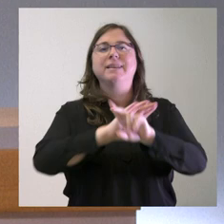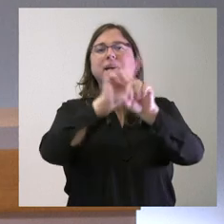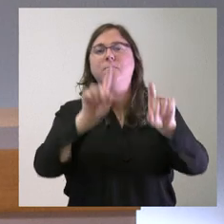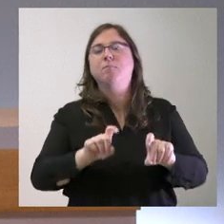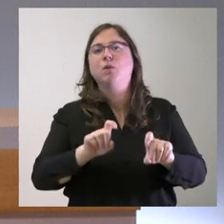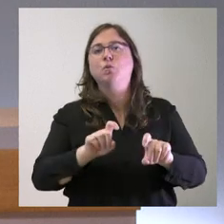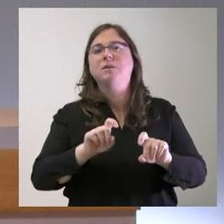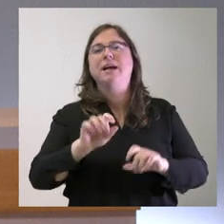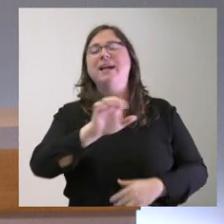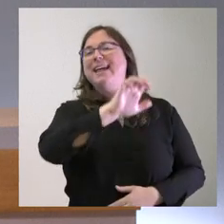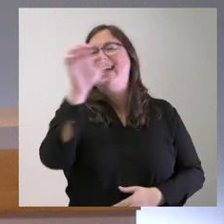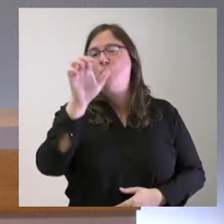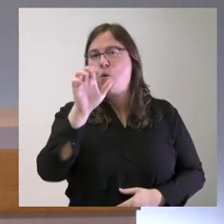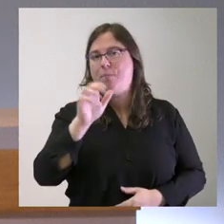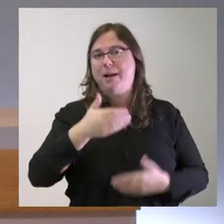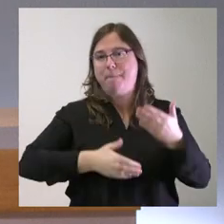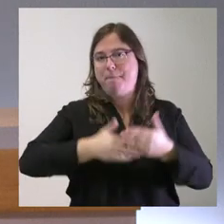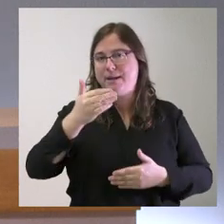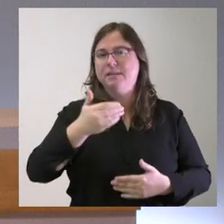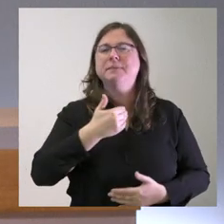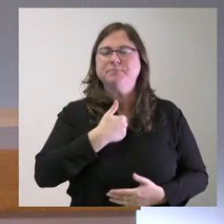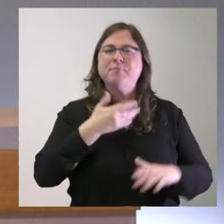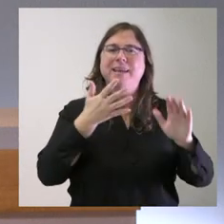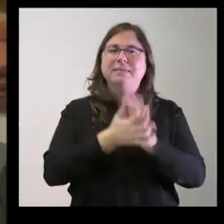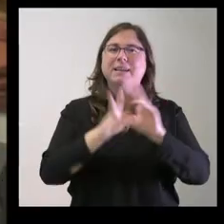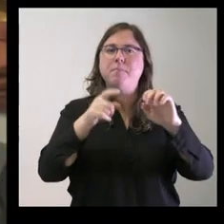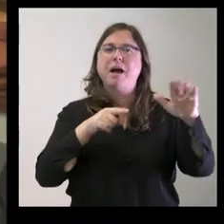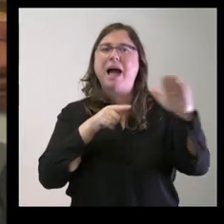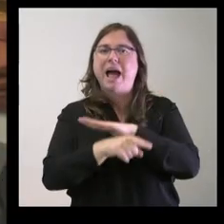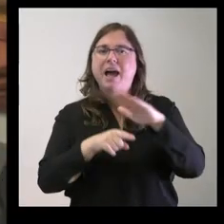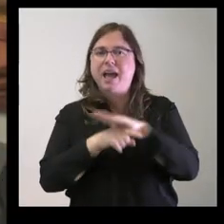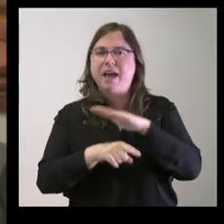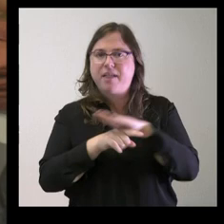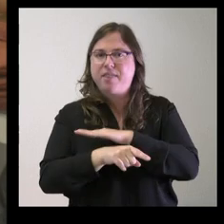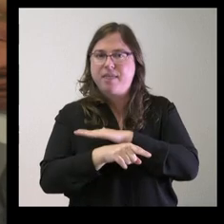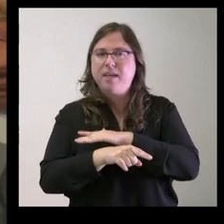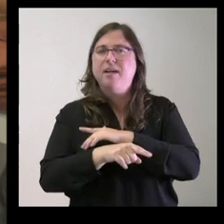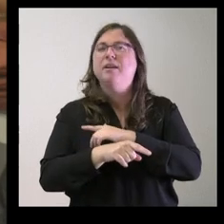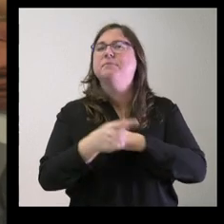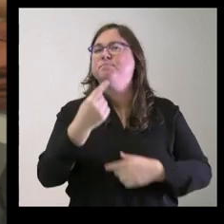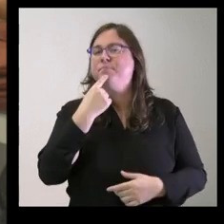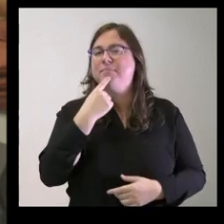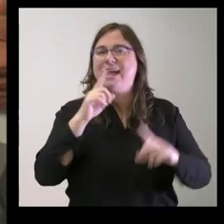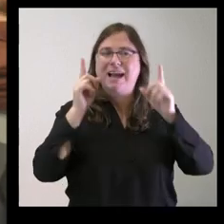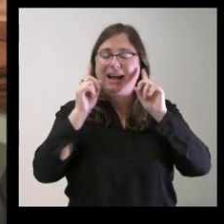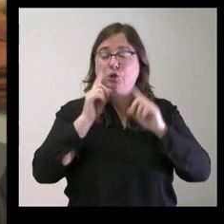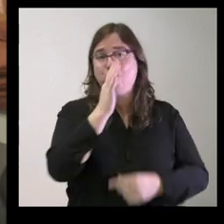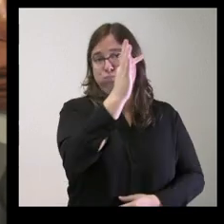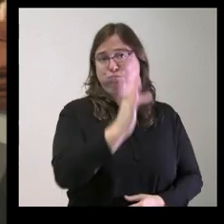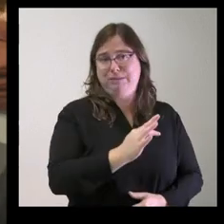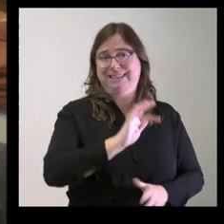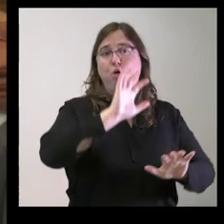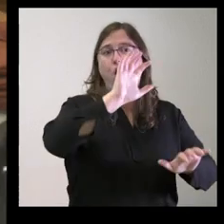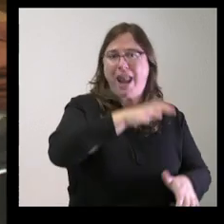sí, una aclaración sobre las agencias nos ha explicado que las bonanzas de León para acoger la agencia espacial